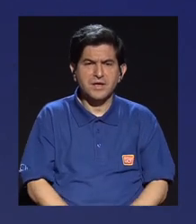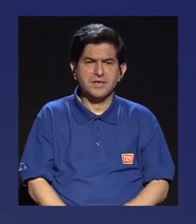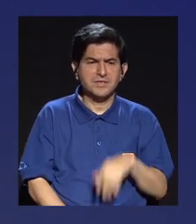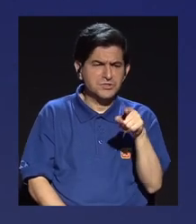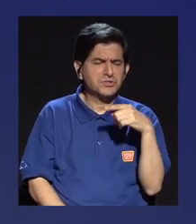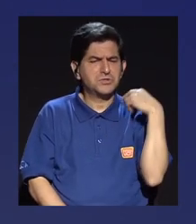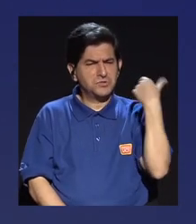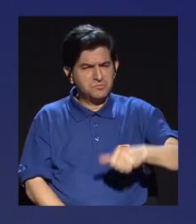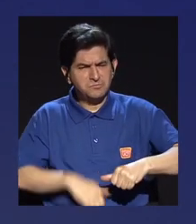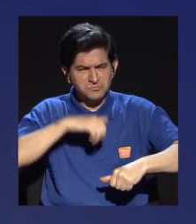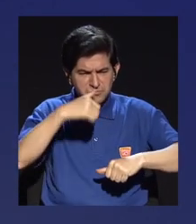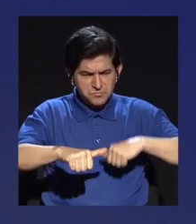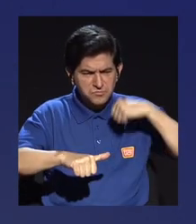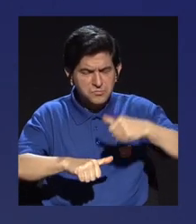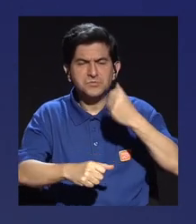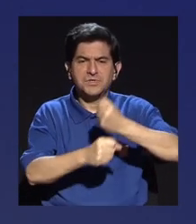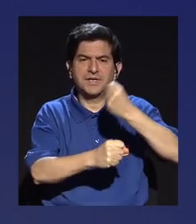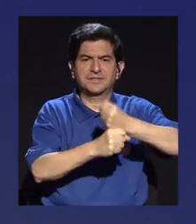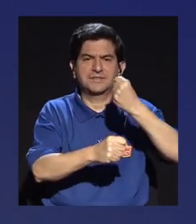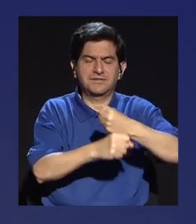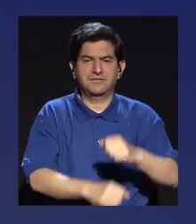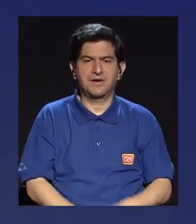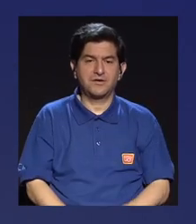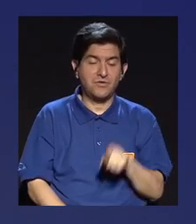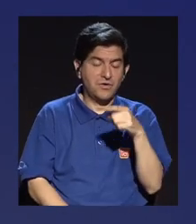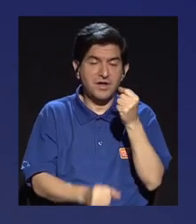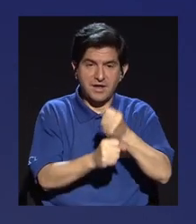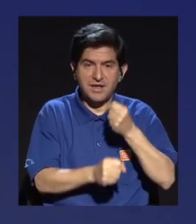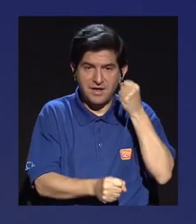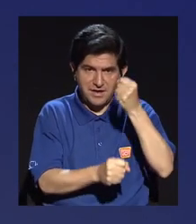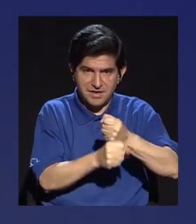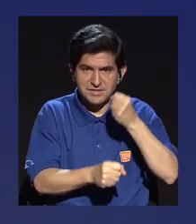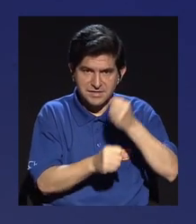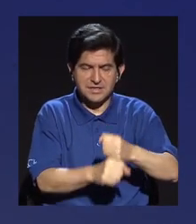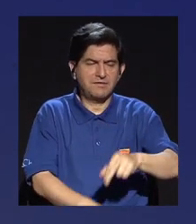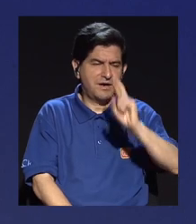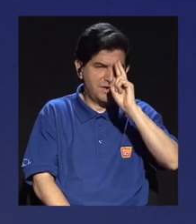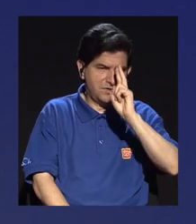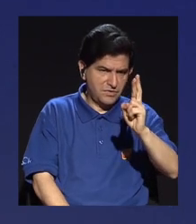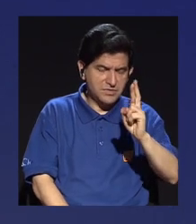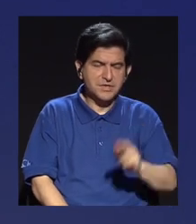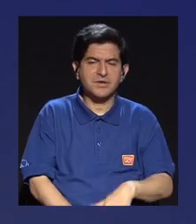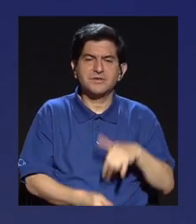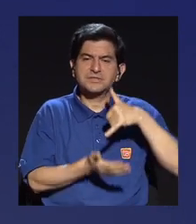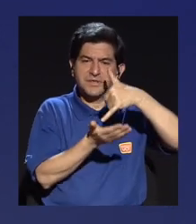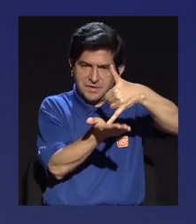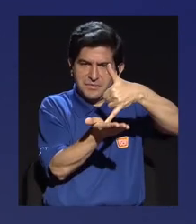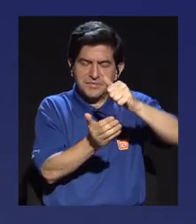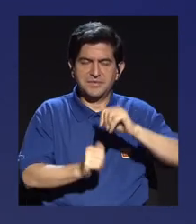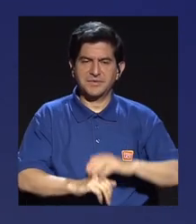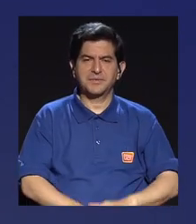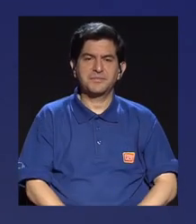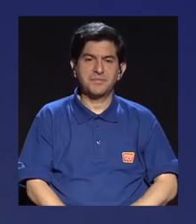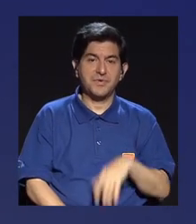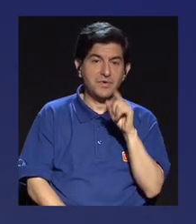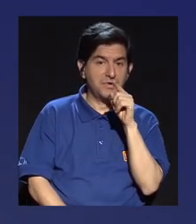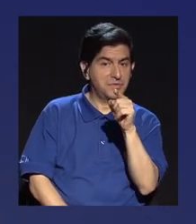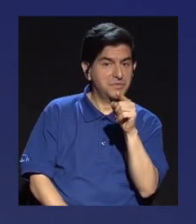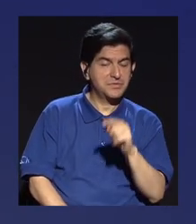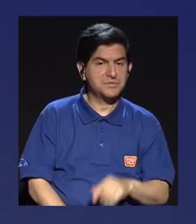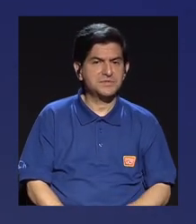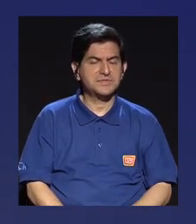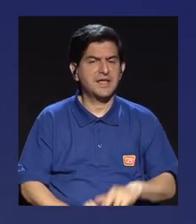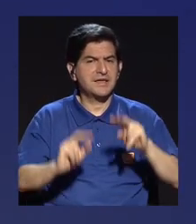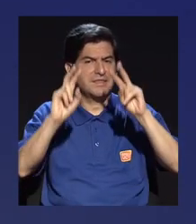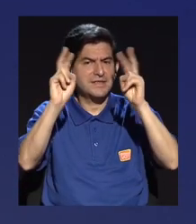punta de esfuerzo y trabajo. Ese trabajo se lo reconoce hoy este premio y creo que ustedes ponen en la